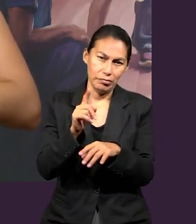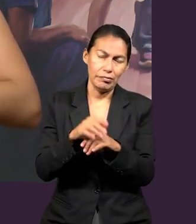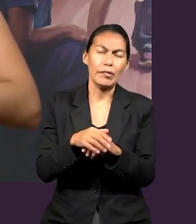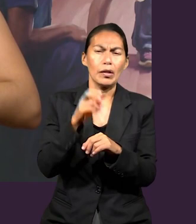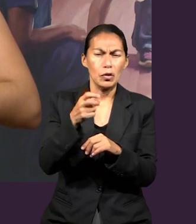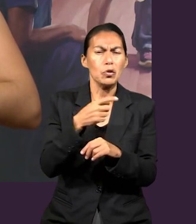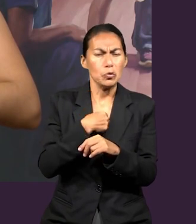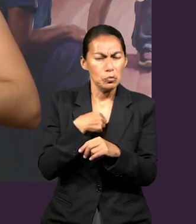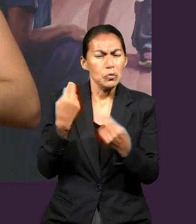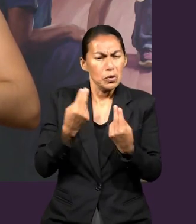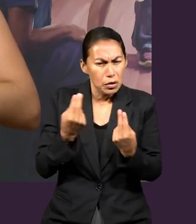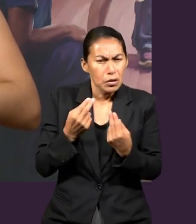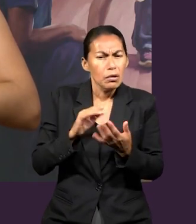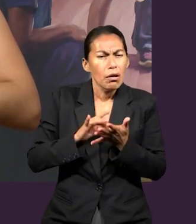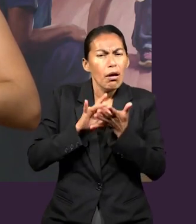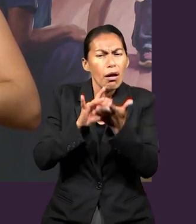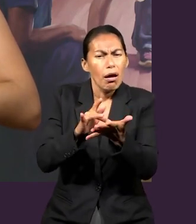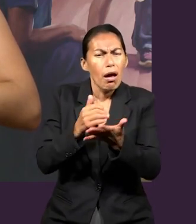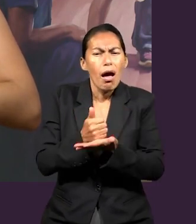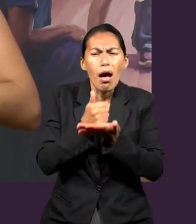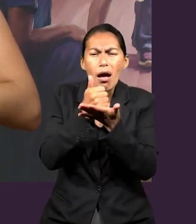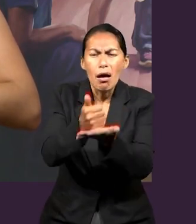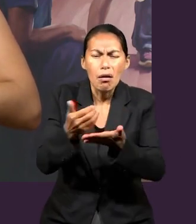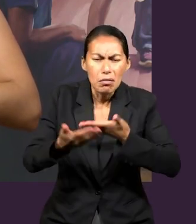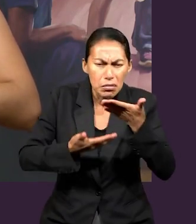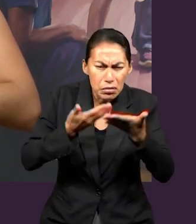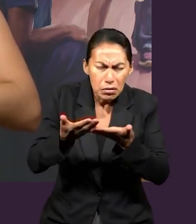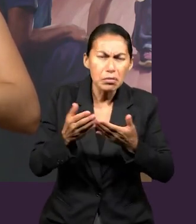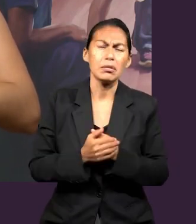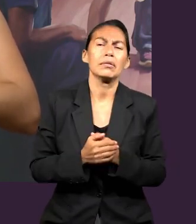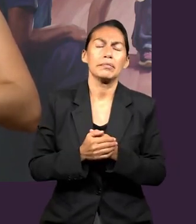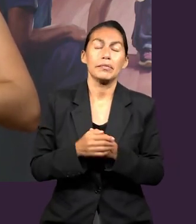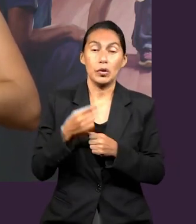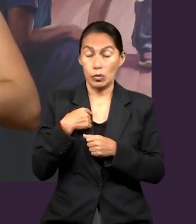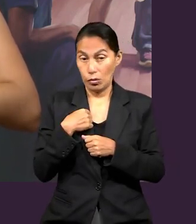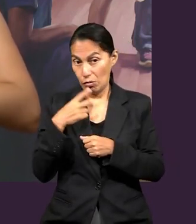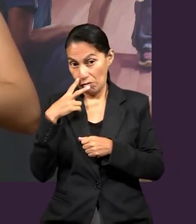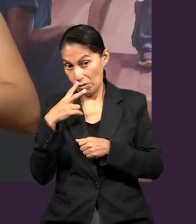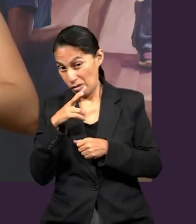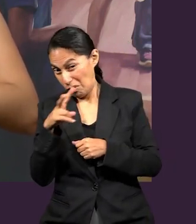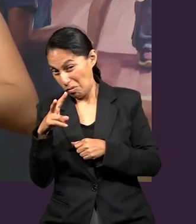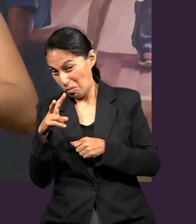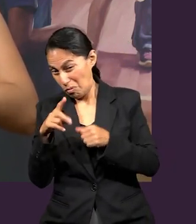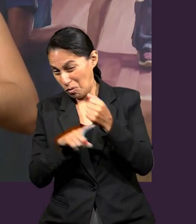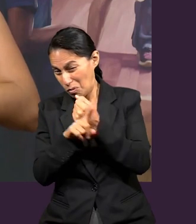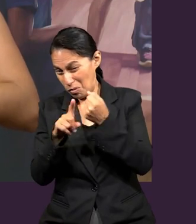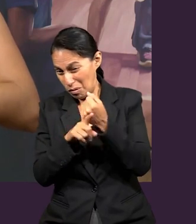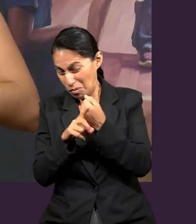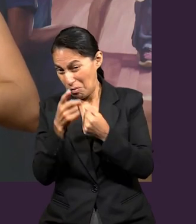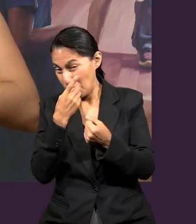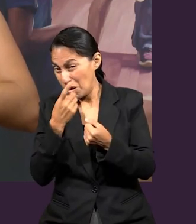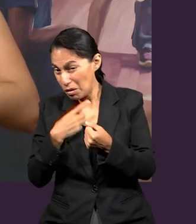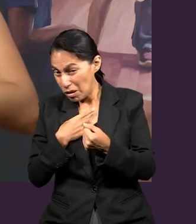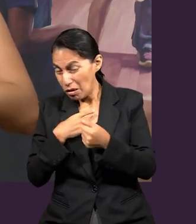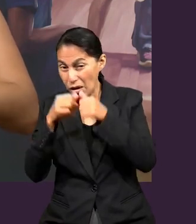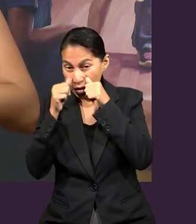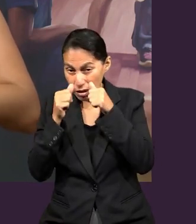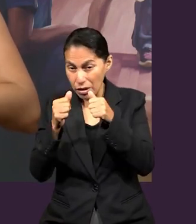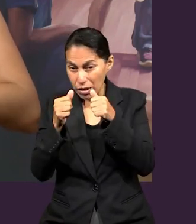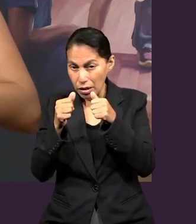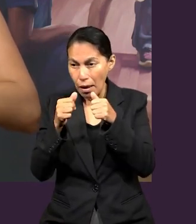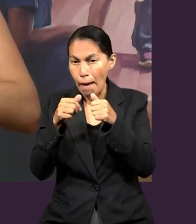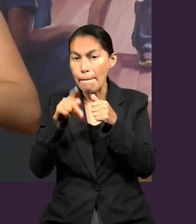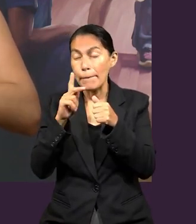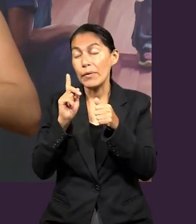estoy haciendo nada por ellas. Entonces, digamos que ahí también está la omisión. Sé el problema de la persona, sé lo que necesita. La